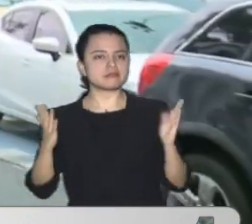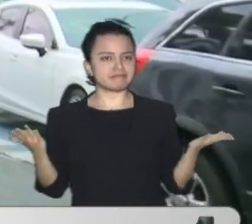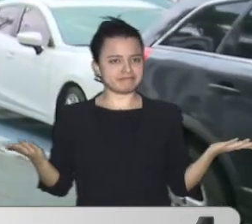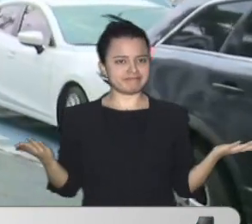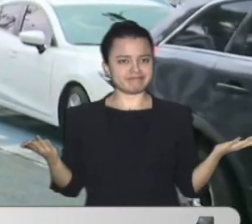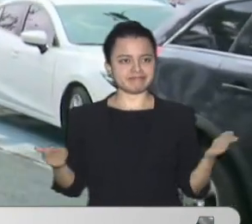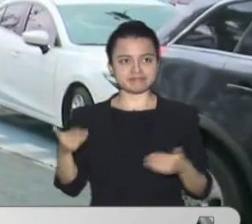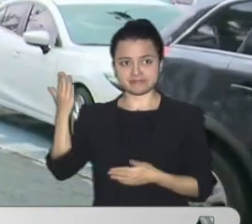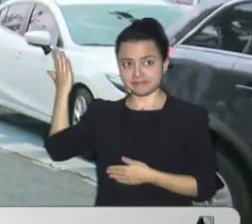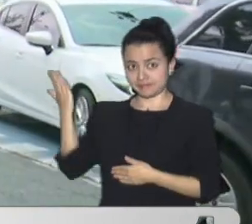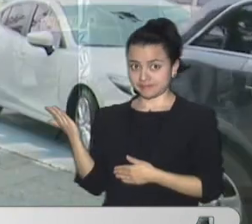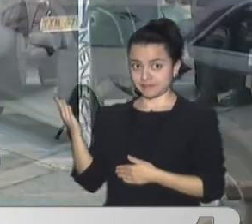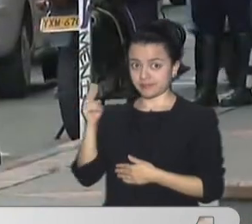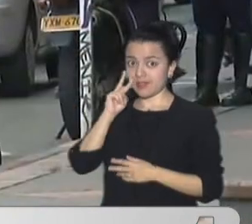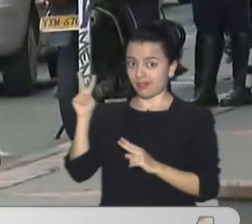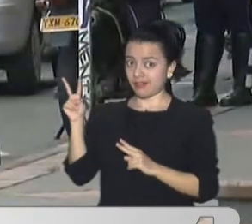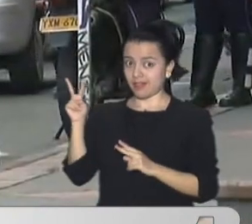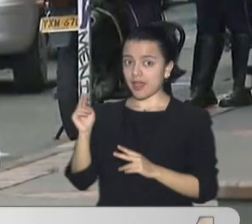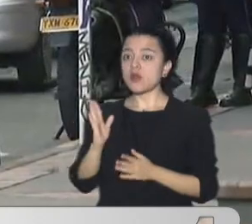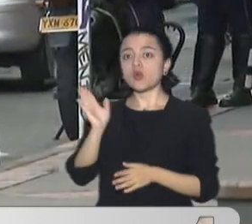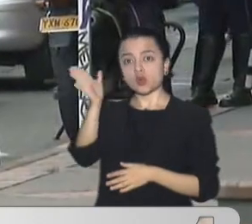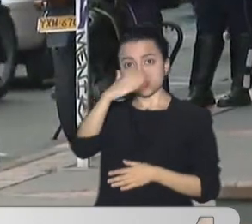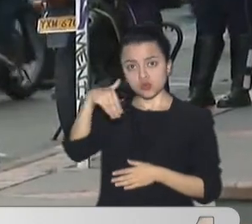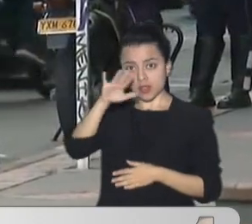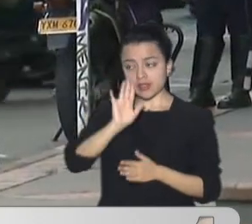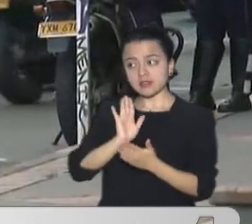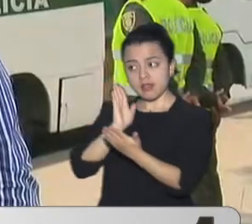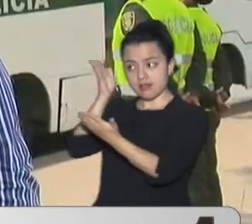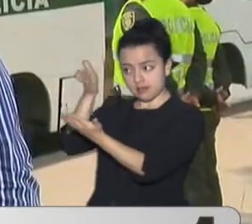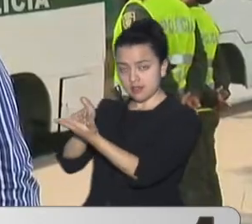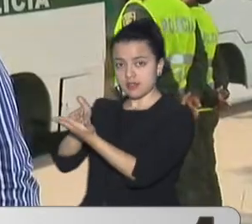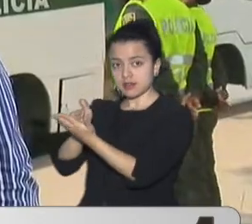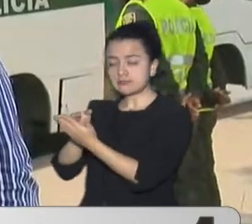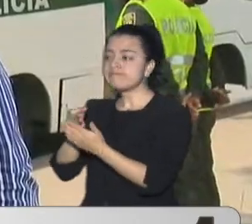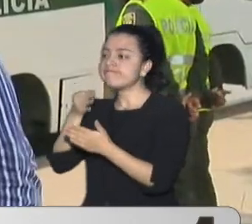CAI De la policía Para que las víctimas Puedan acercarse A denunciar